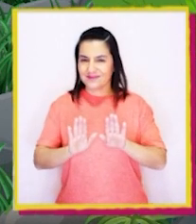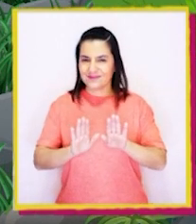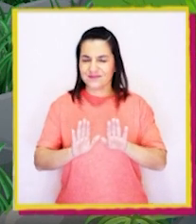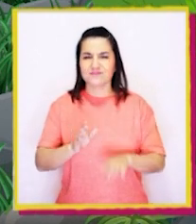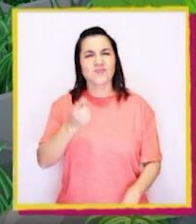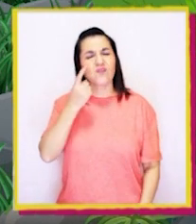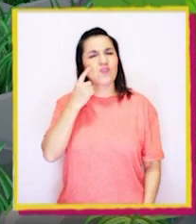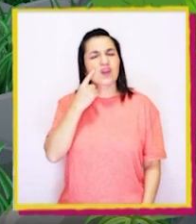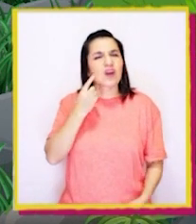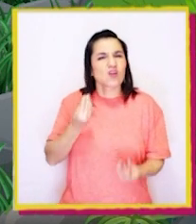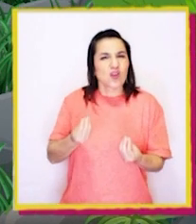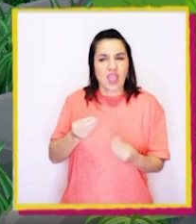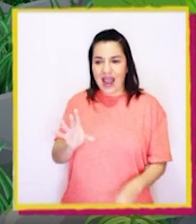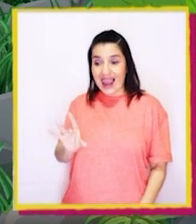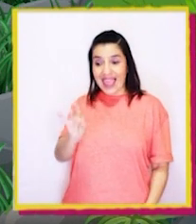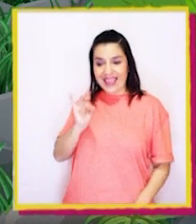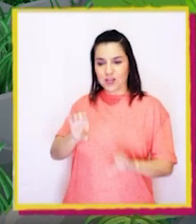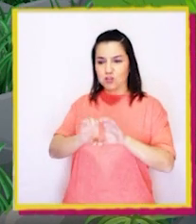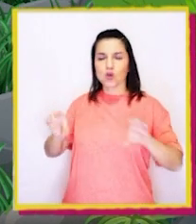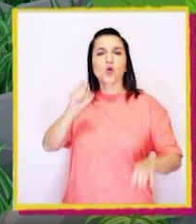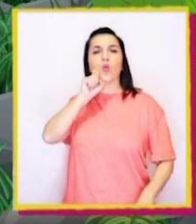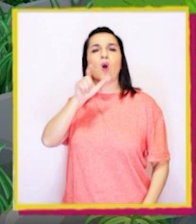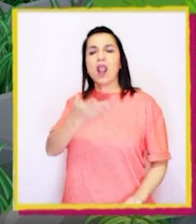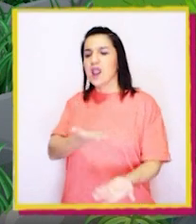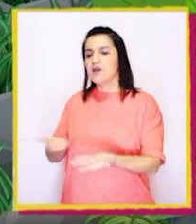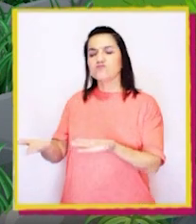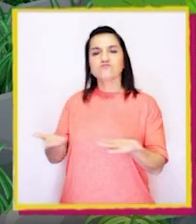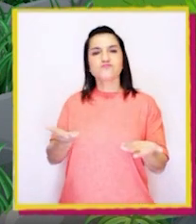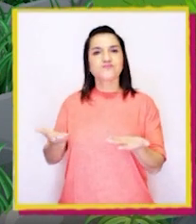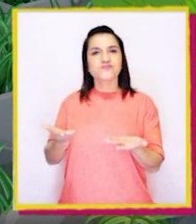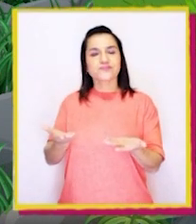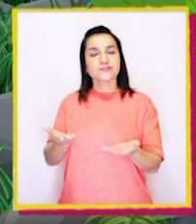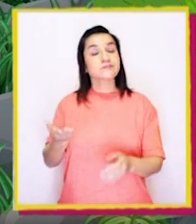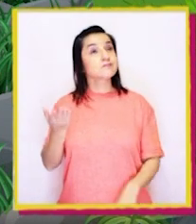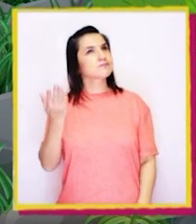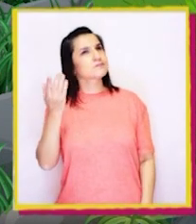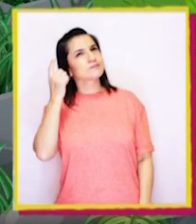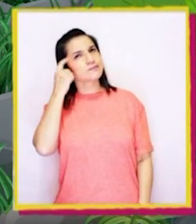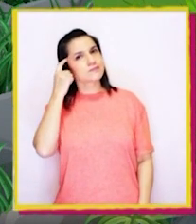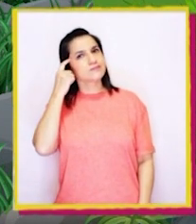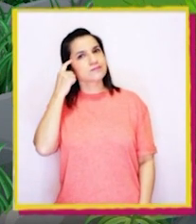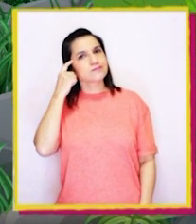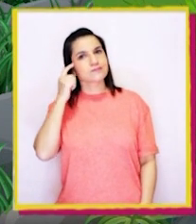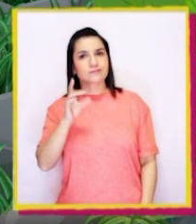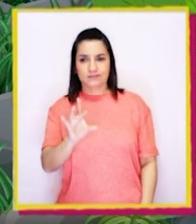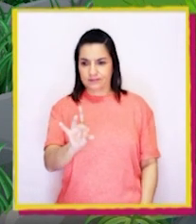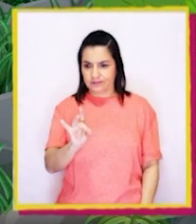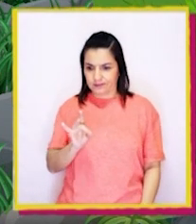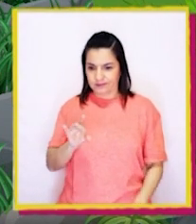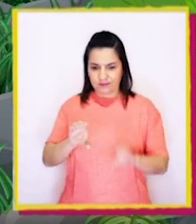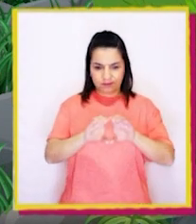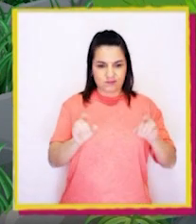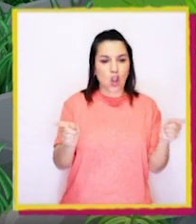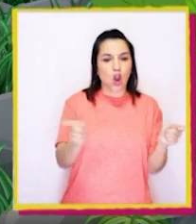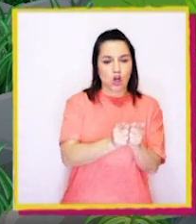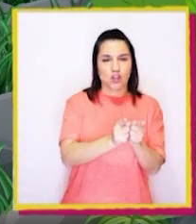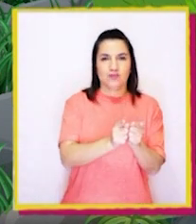¿En qué debemos fijarnos para escoger este tronco? ¿Quizás podemos usar el corto?